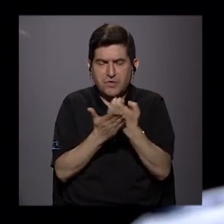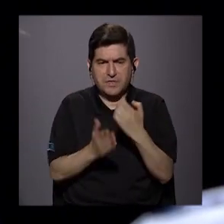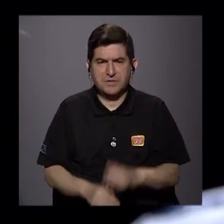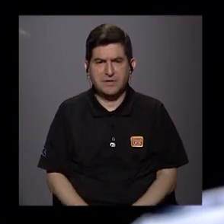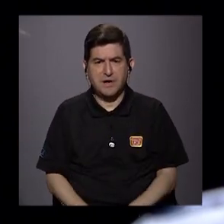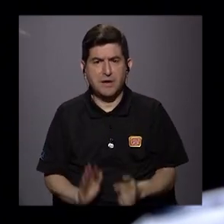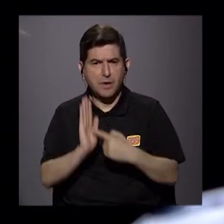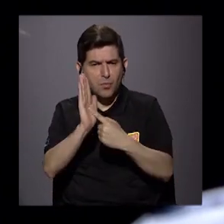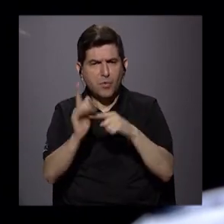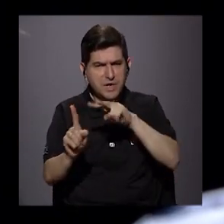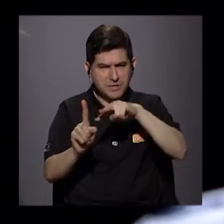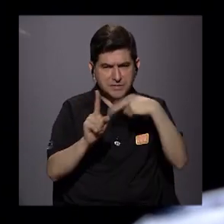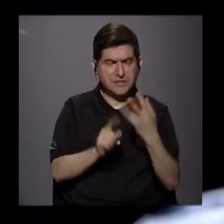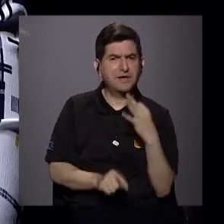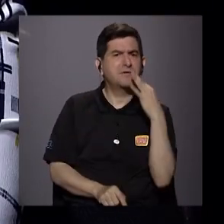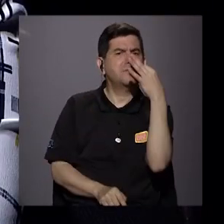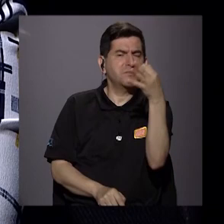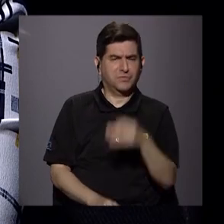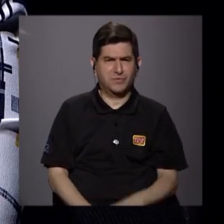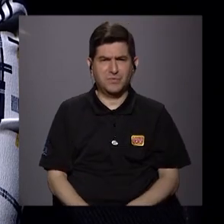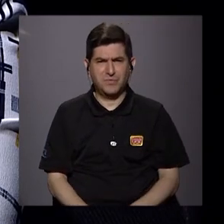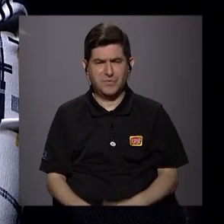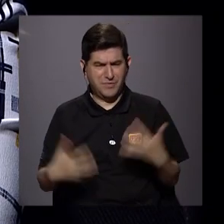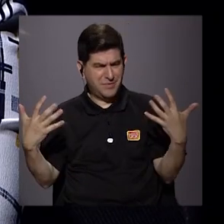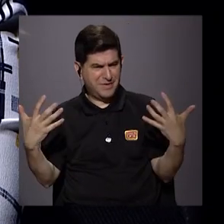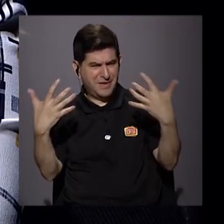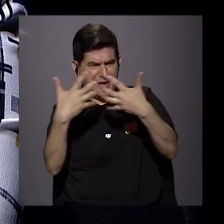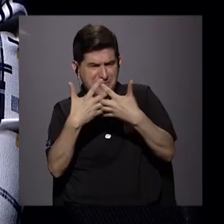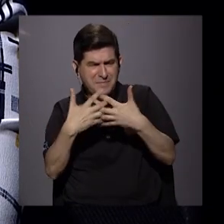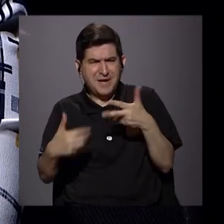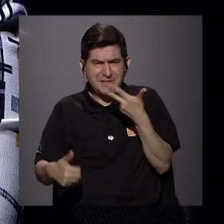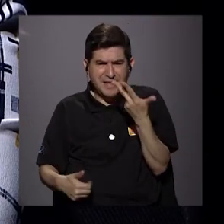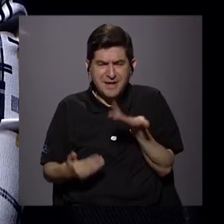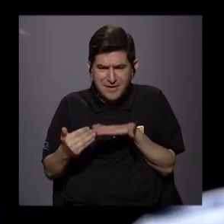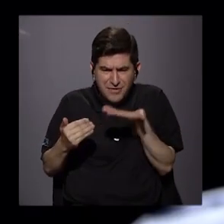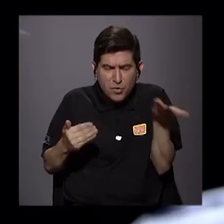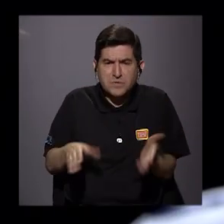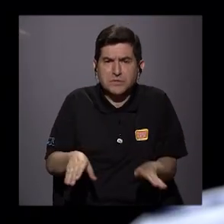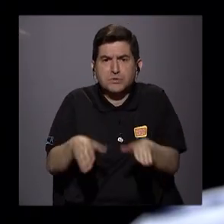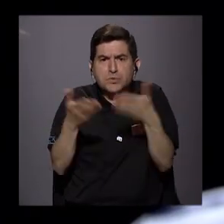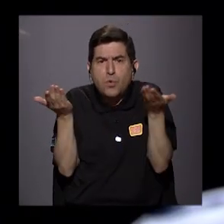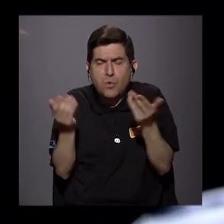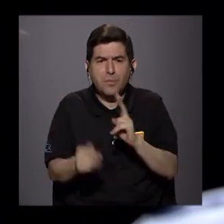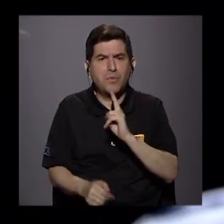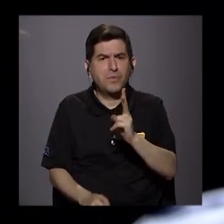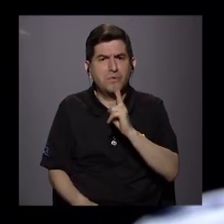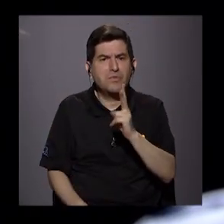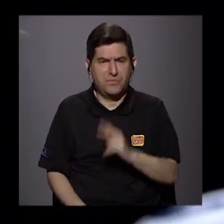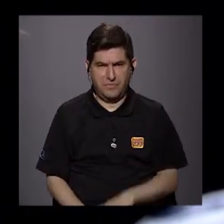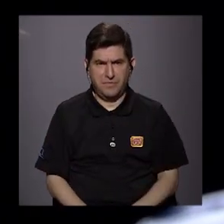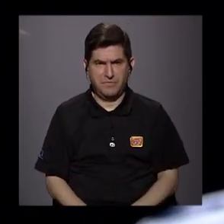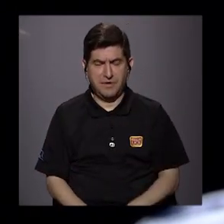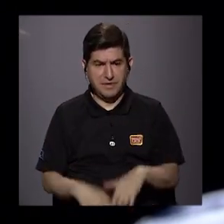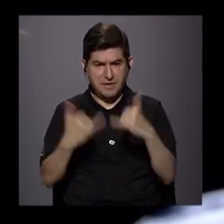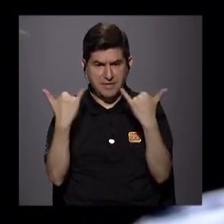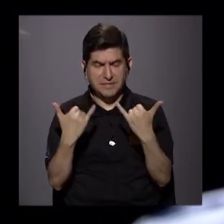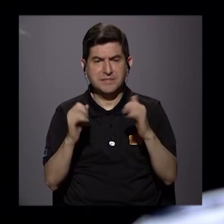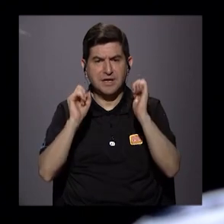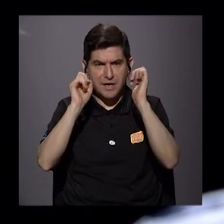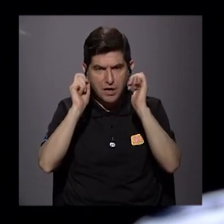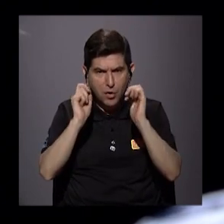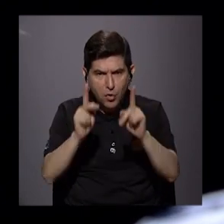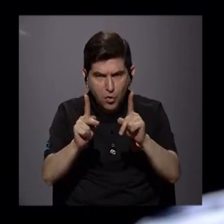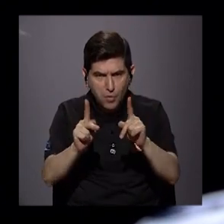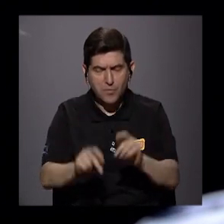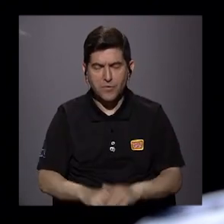donde nos ponen perspectivas a futuro. ¿Cómo podemos conciliar esas tres cosas para encontrar verdaderamente una llave que nos